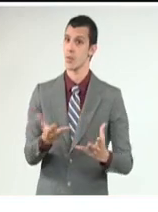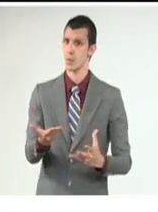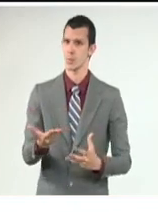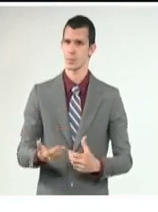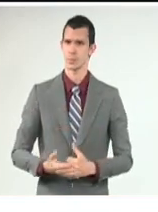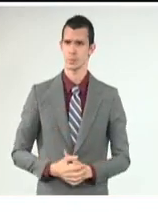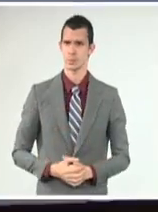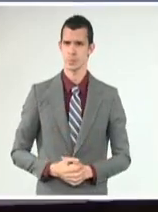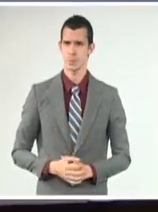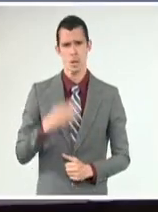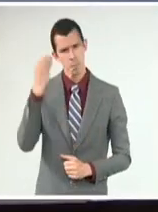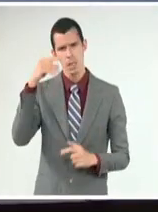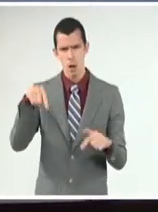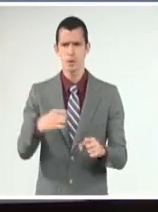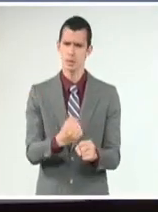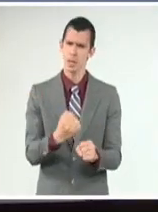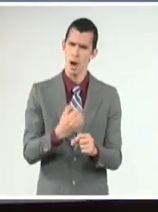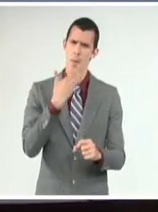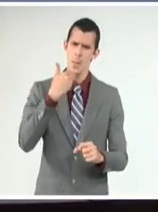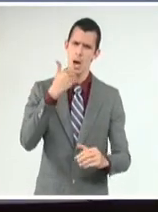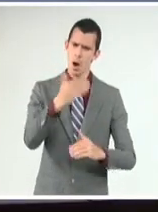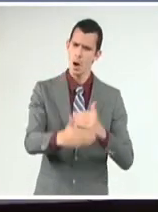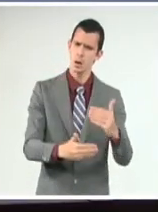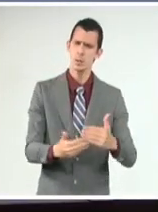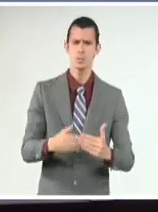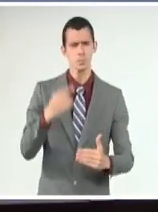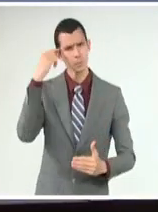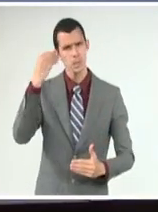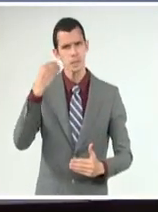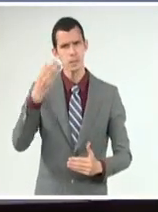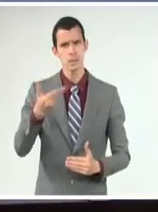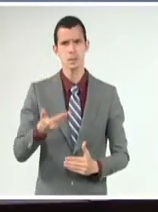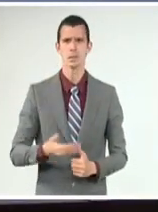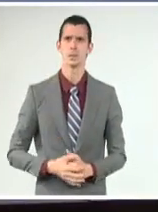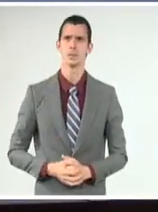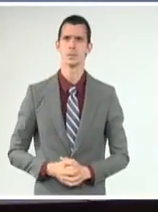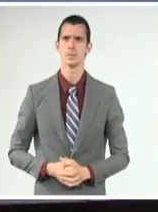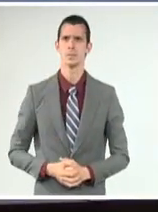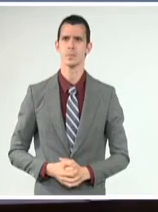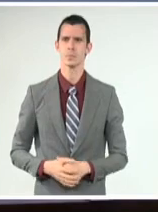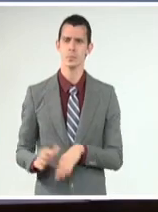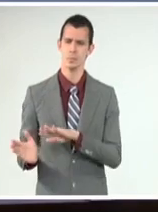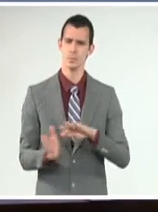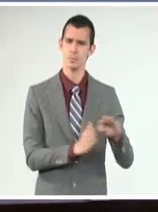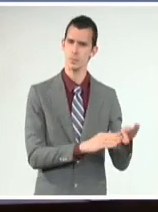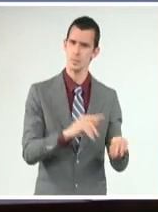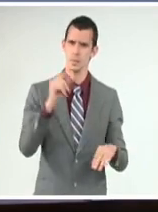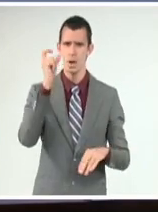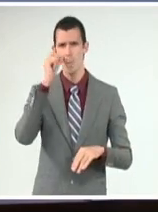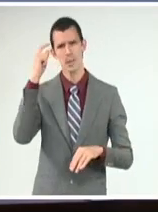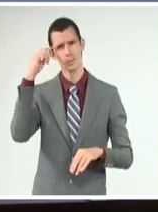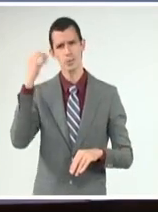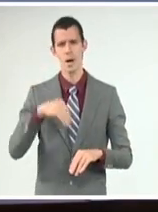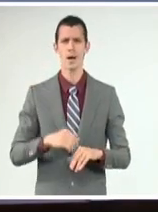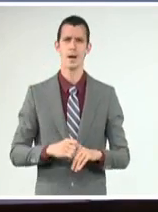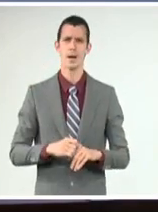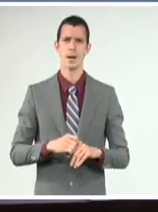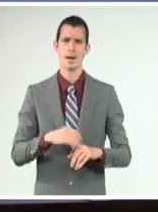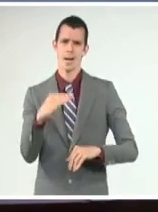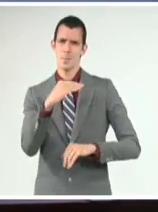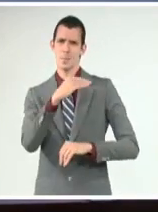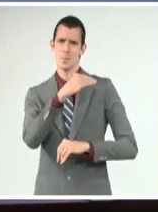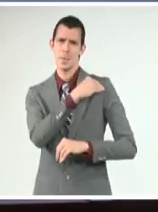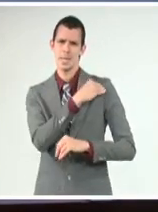próximos días y las mejorando. Desde el Estado Mayor Nacional de la Defensa Civil, el doctor Celso Pasos, director del Instituto de Meteorología,